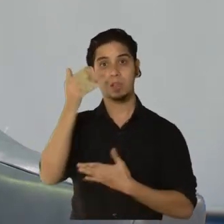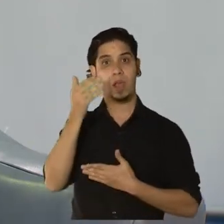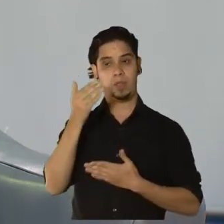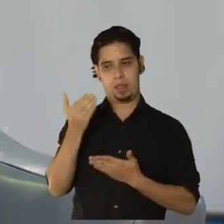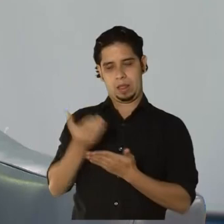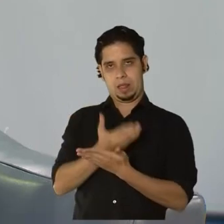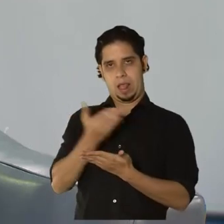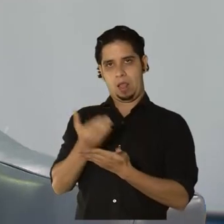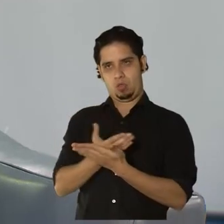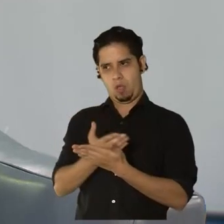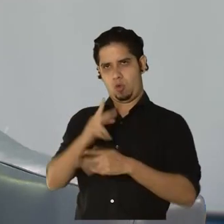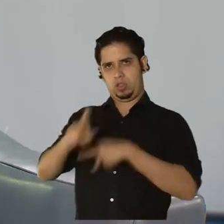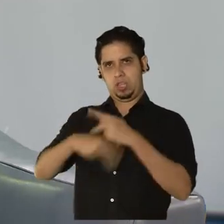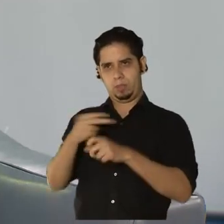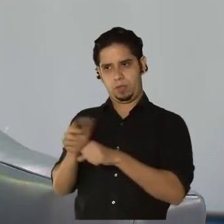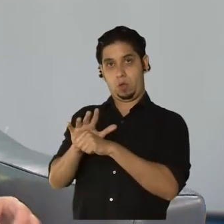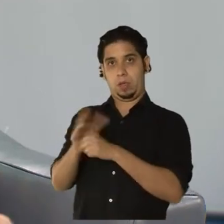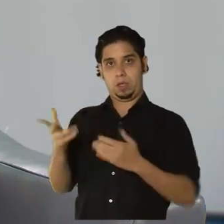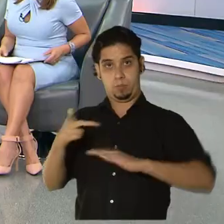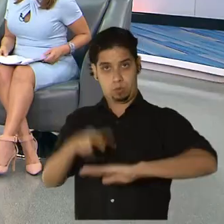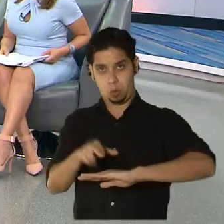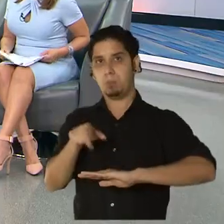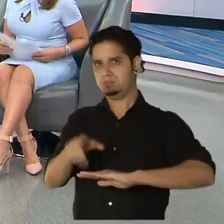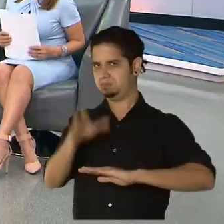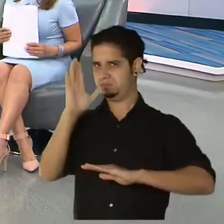variante del COVID-19 en la isla.